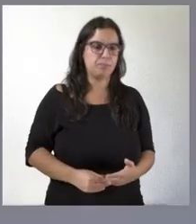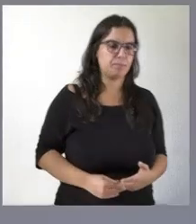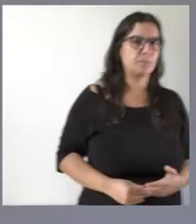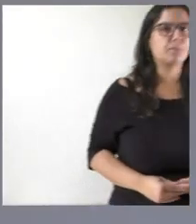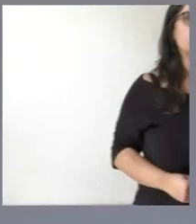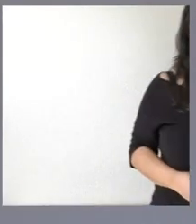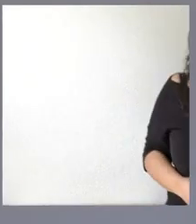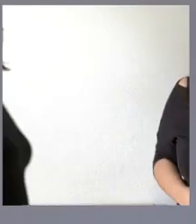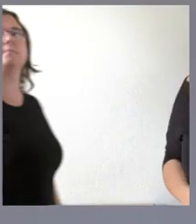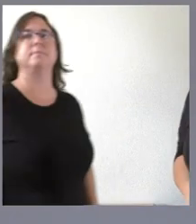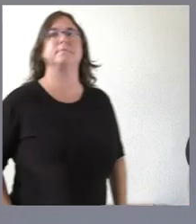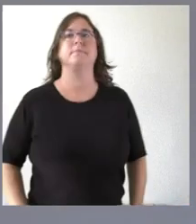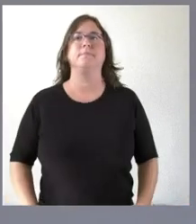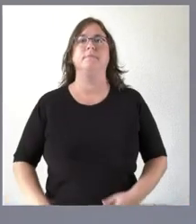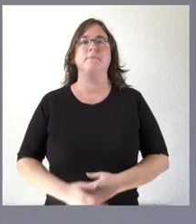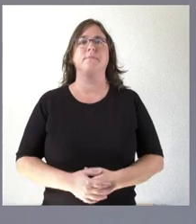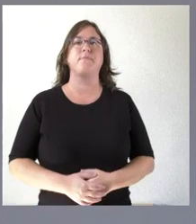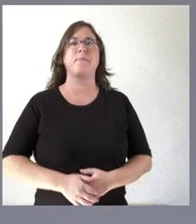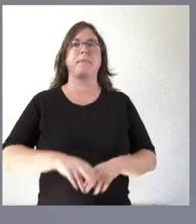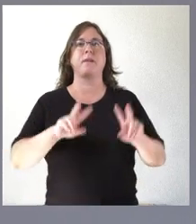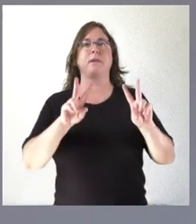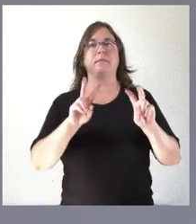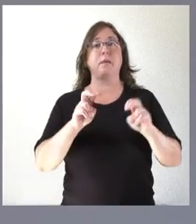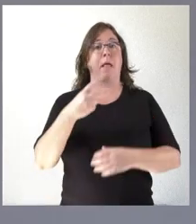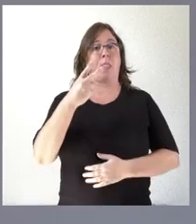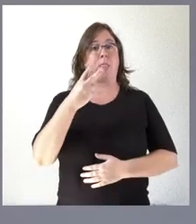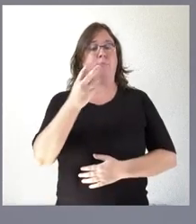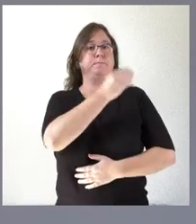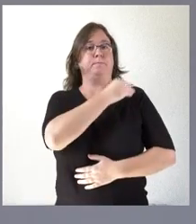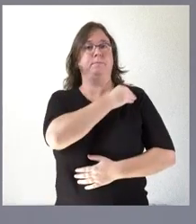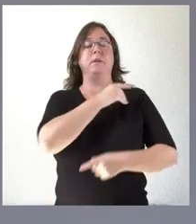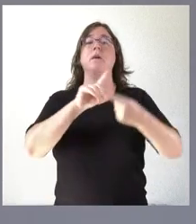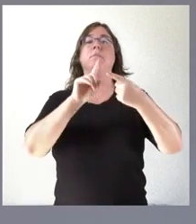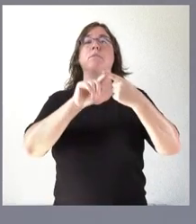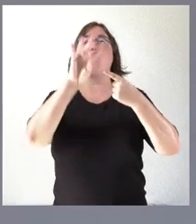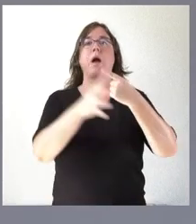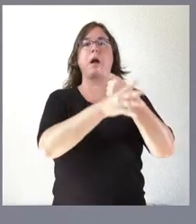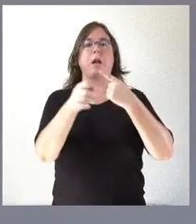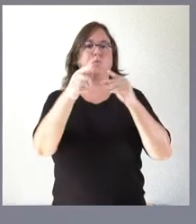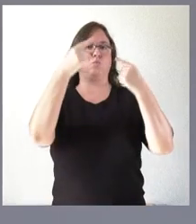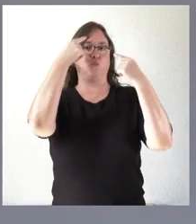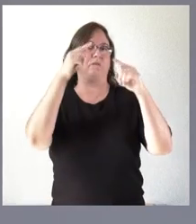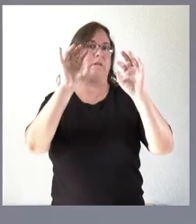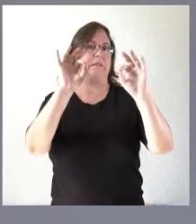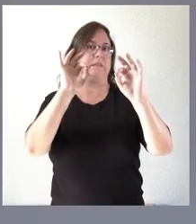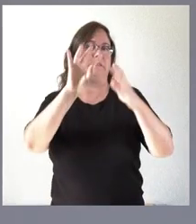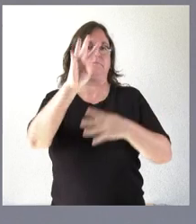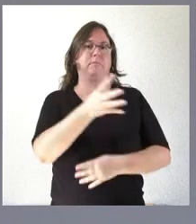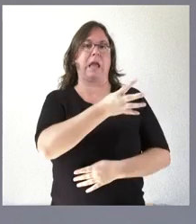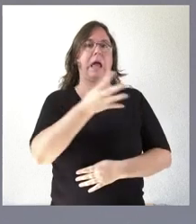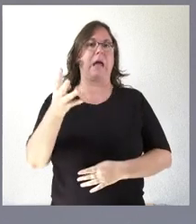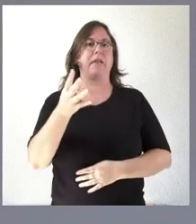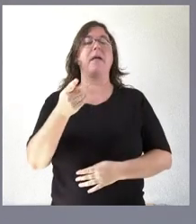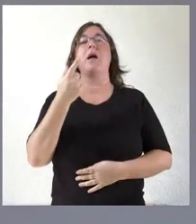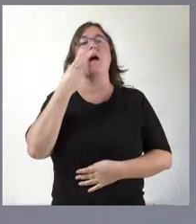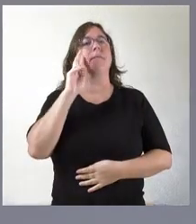pues sobre las dos cuestiones que usted plantea en primer lugar el calendario es el que usted conoce y hay que verlo